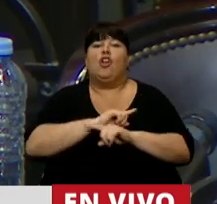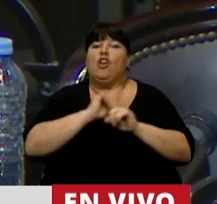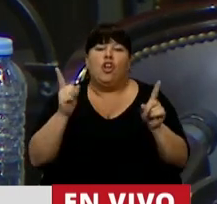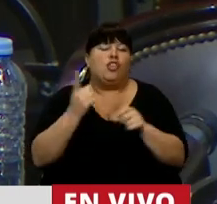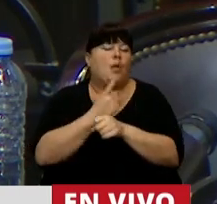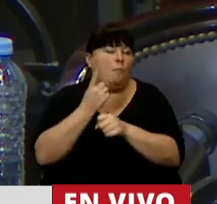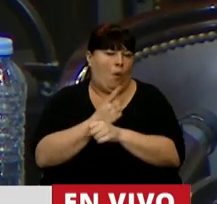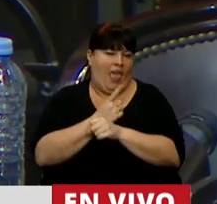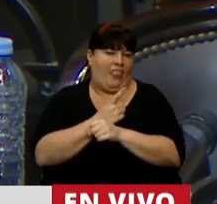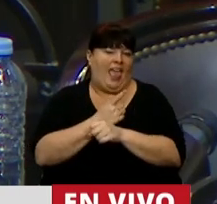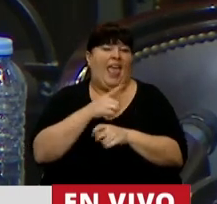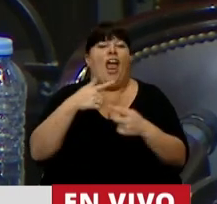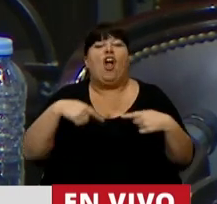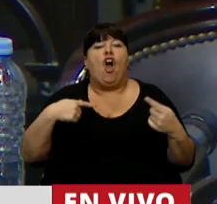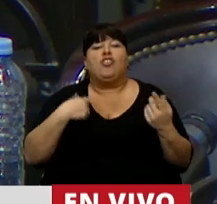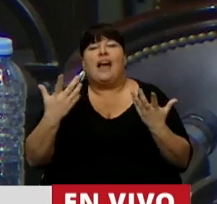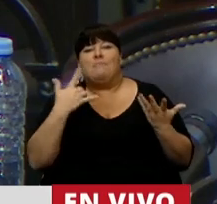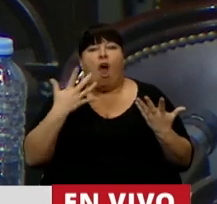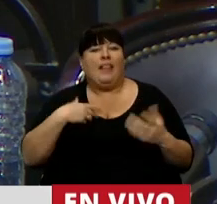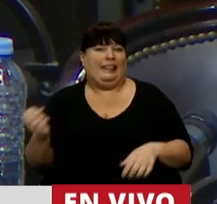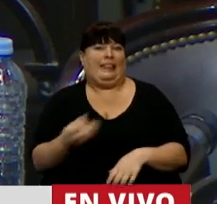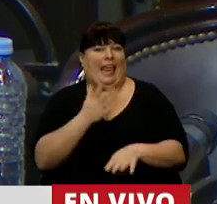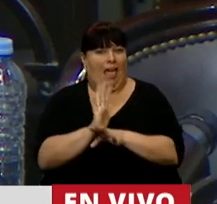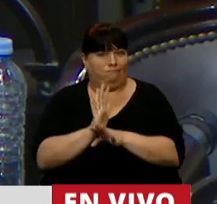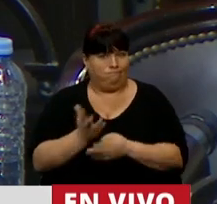podemos desechar lo que nos incomoda.